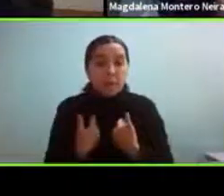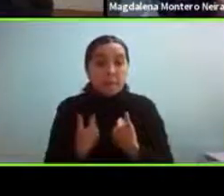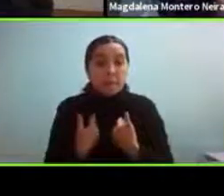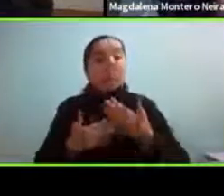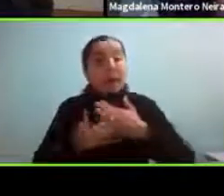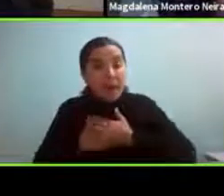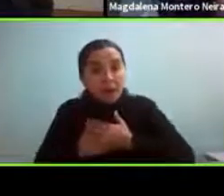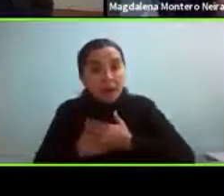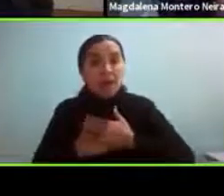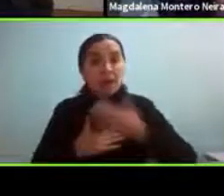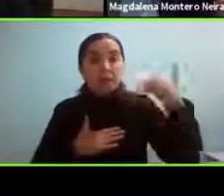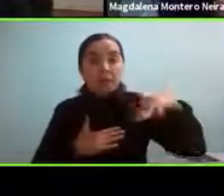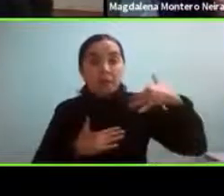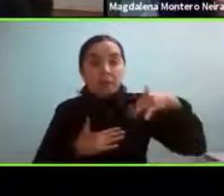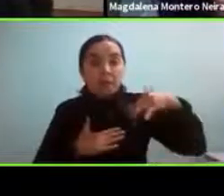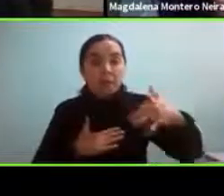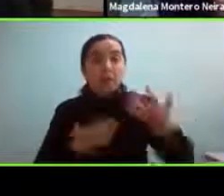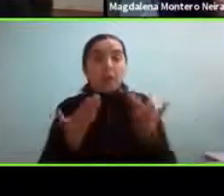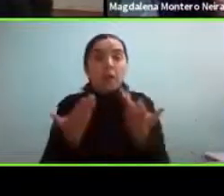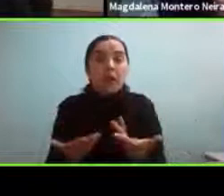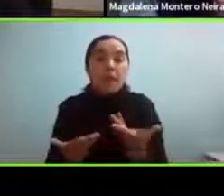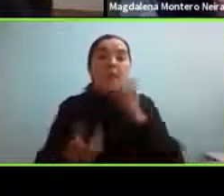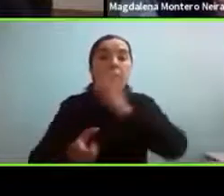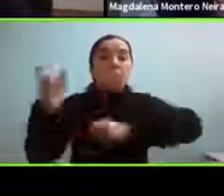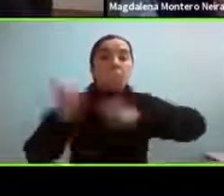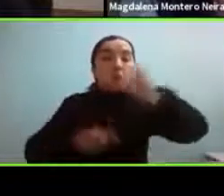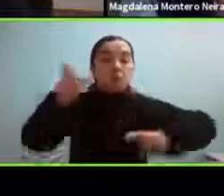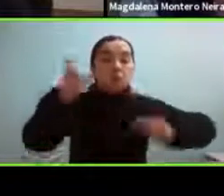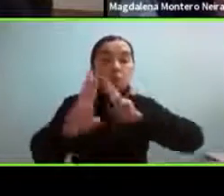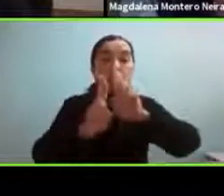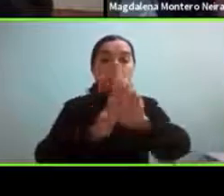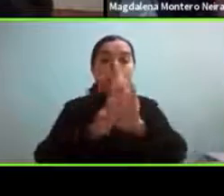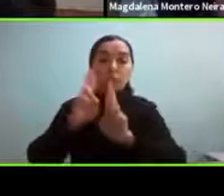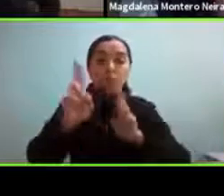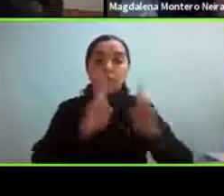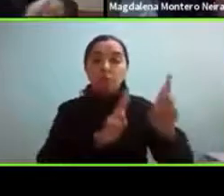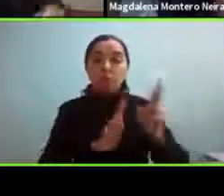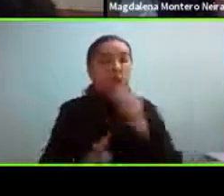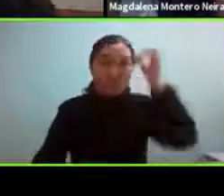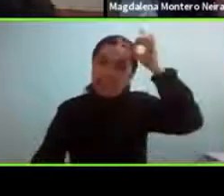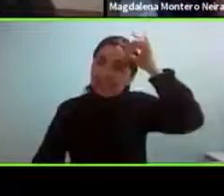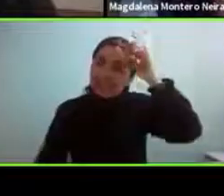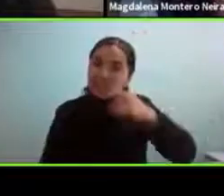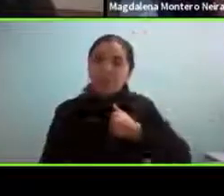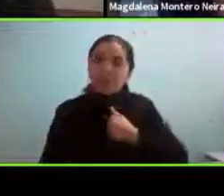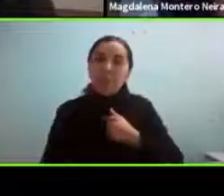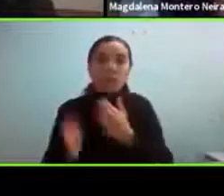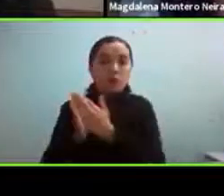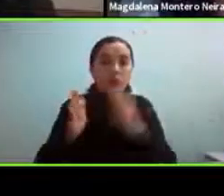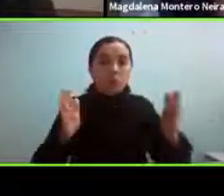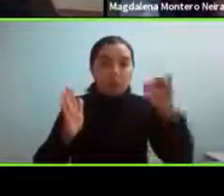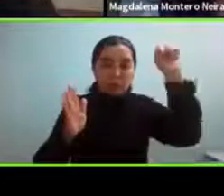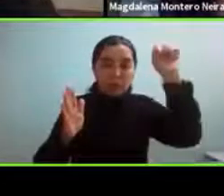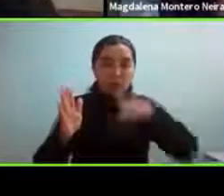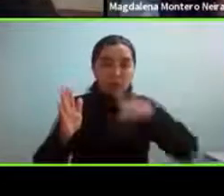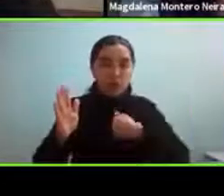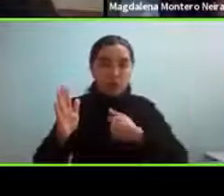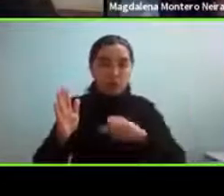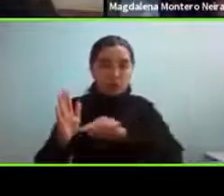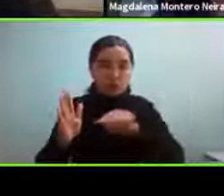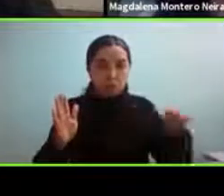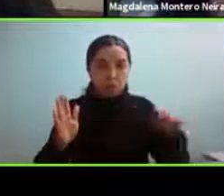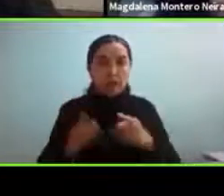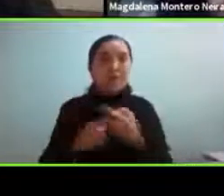que las personas con las que llamo relación sepan que estoy dentro del espectro autista porque las diferencias a nivel sensorial